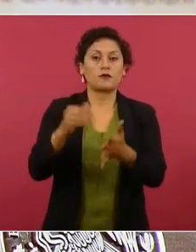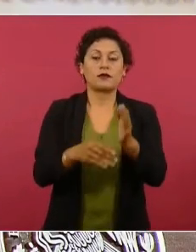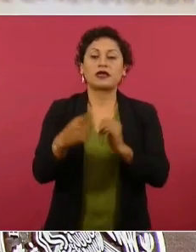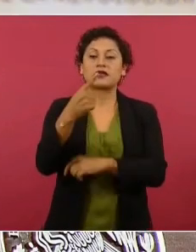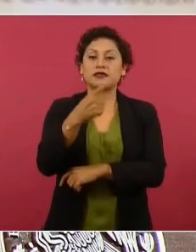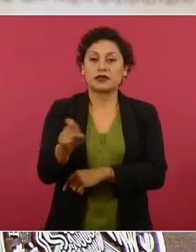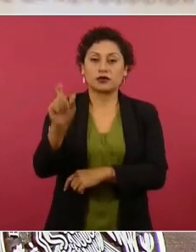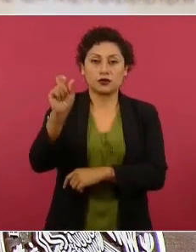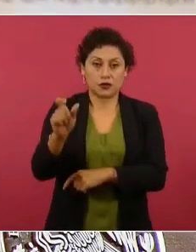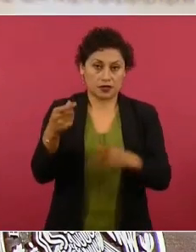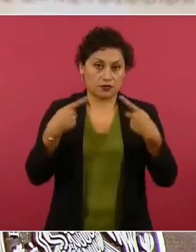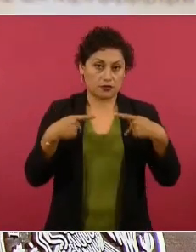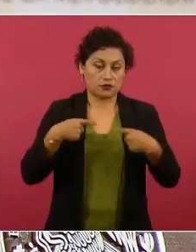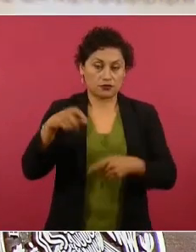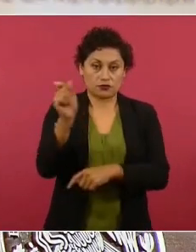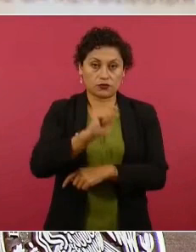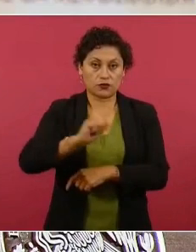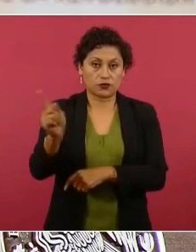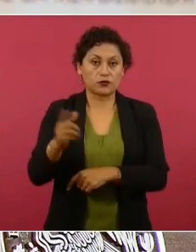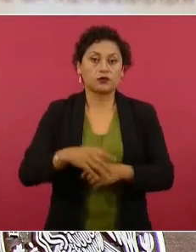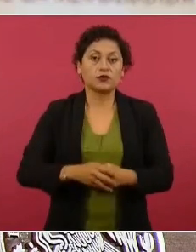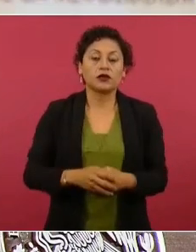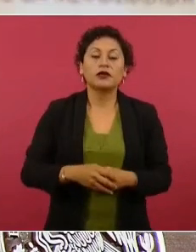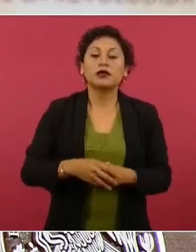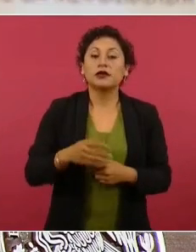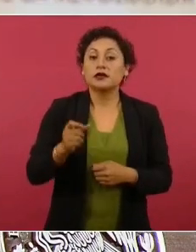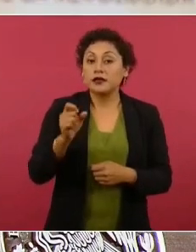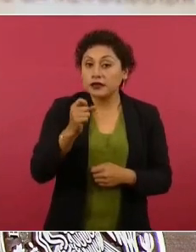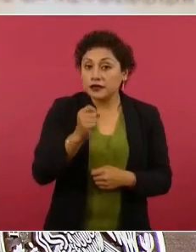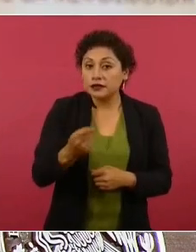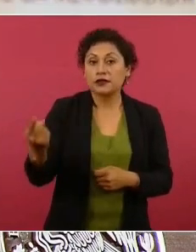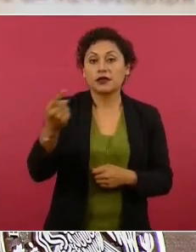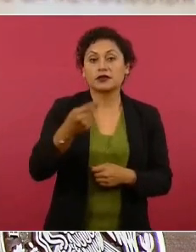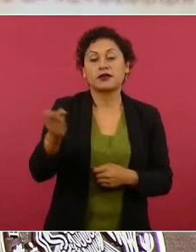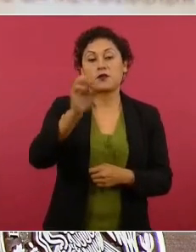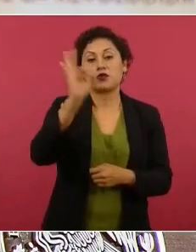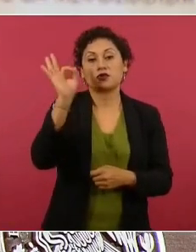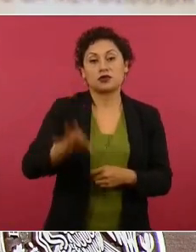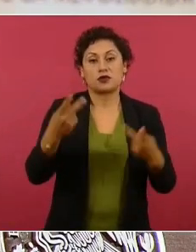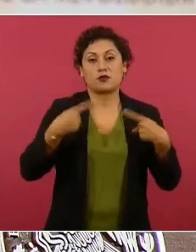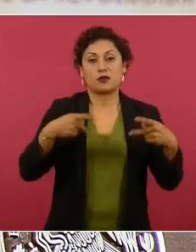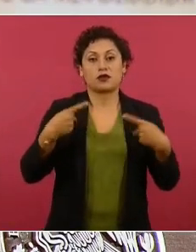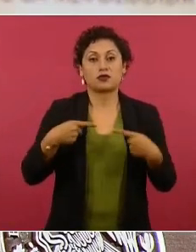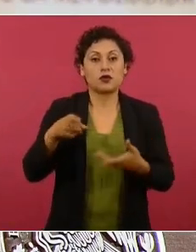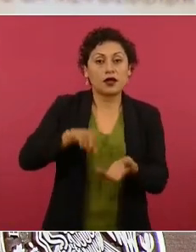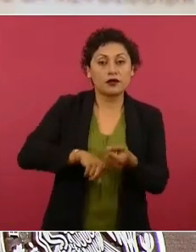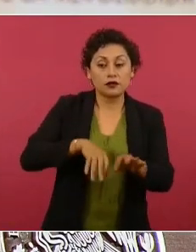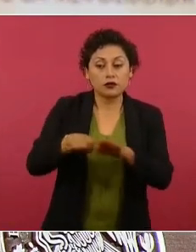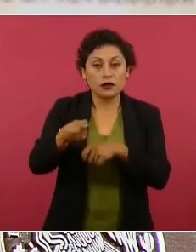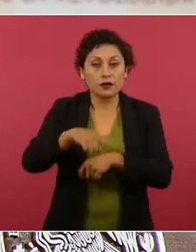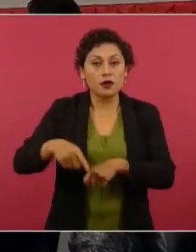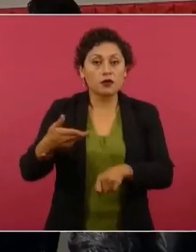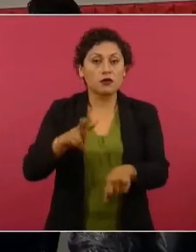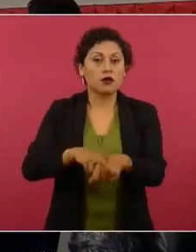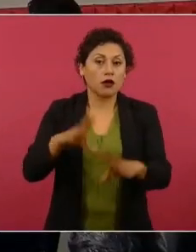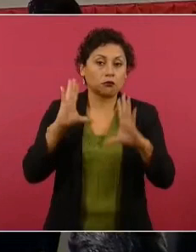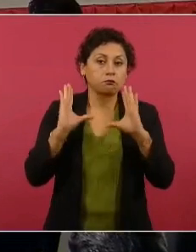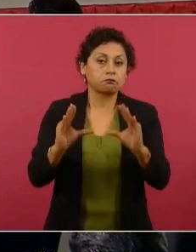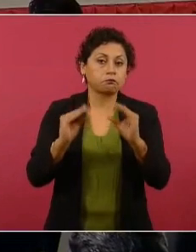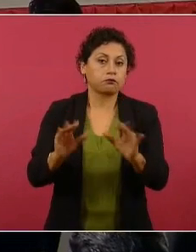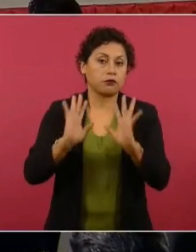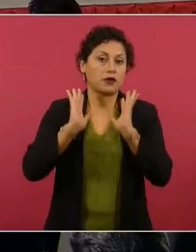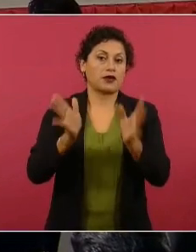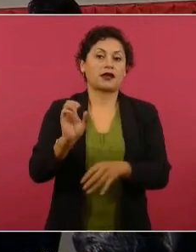que iniciaron el proceso y el 100 por ciento del personal de hospitales ha sido capacitado, así como el 77 por ciento del